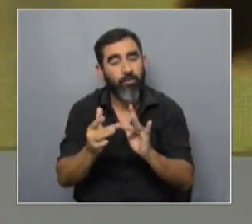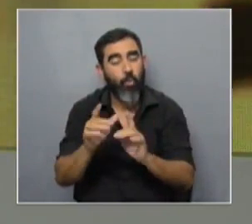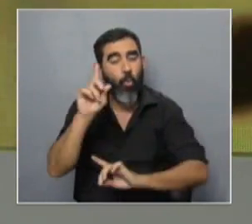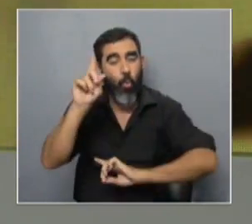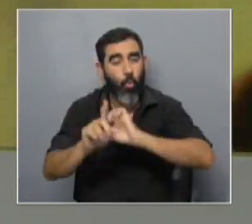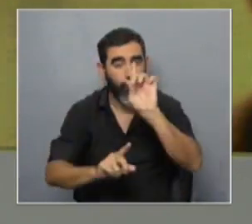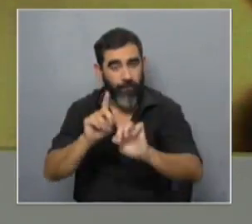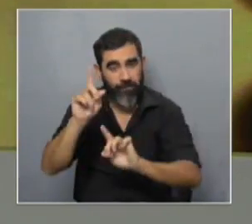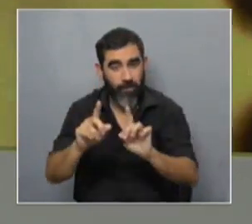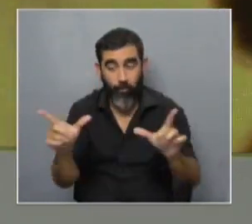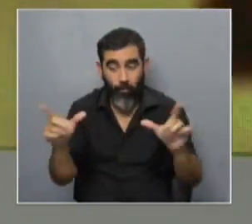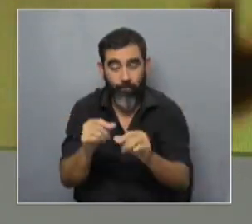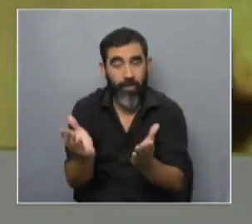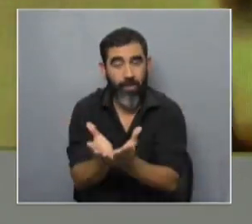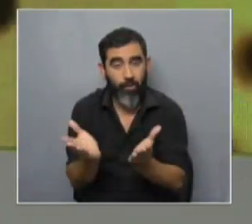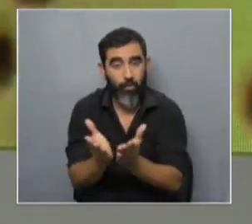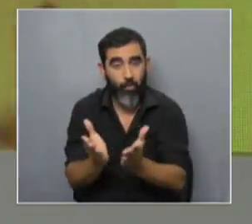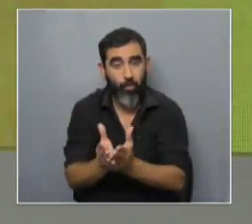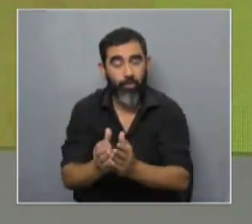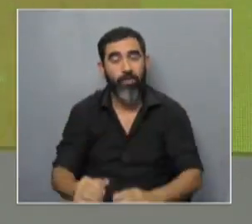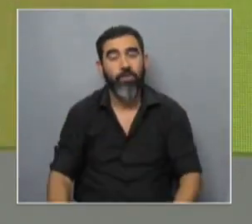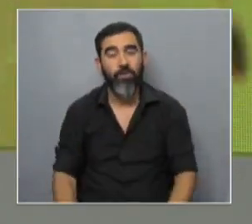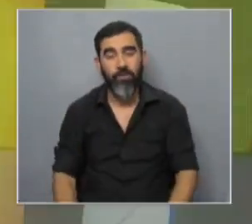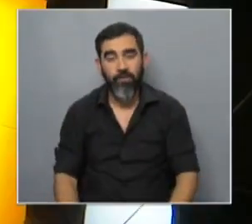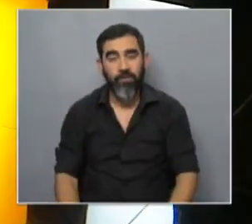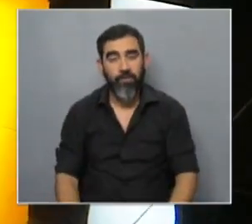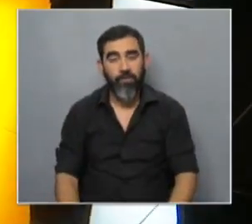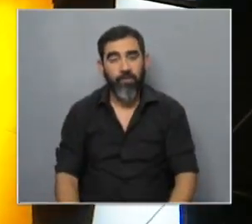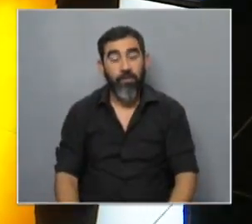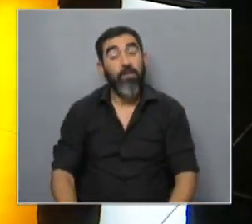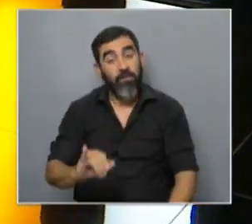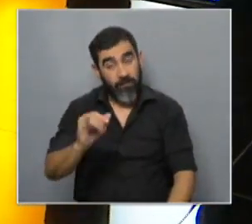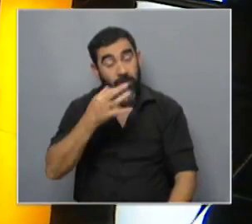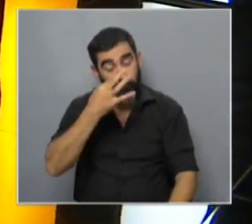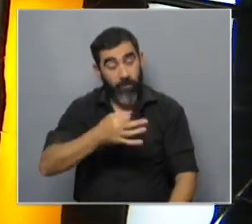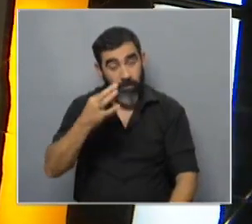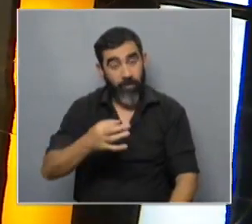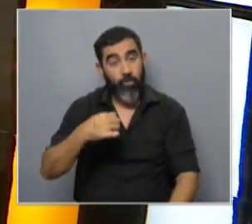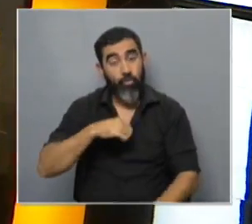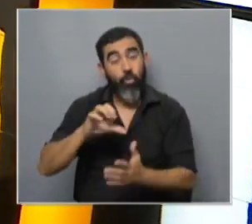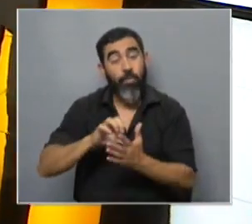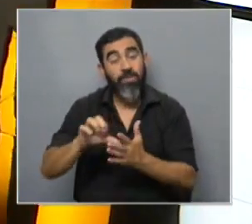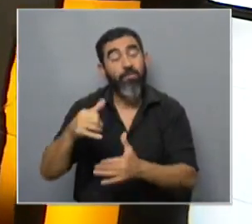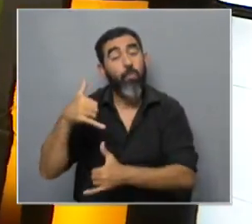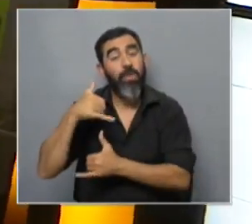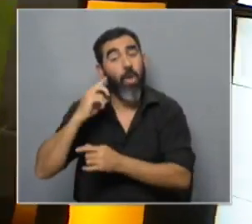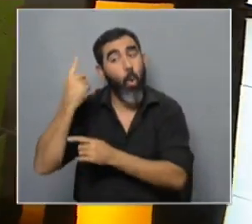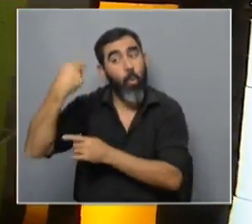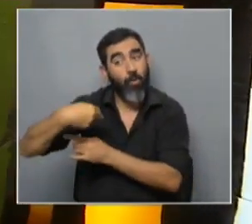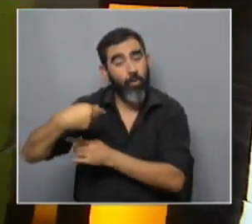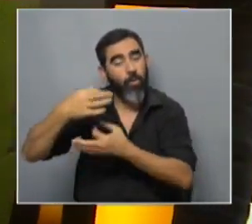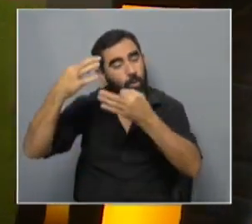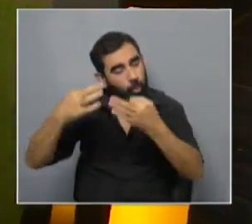universidad tras finalizar mis estudios de grado. Lo que sí es cierto es que realicé mi servicio militar obligatorio